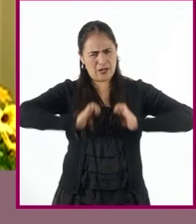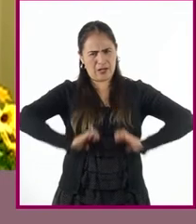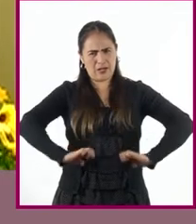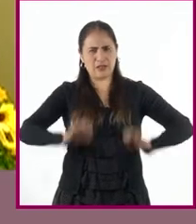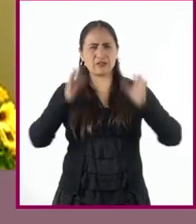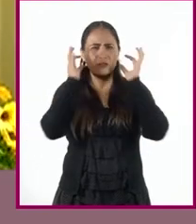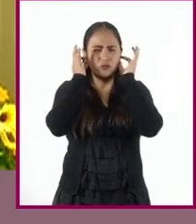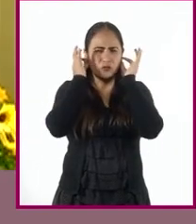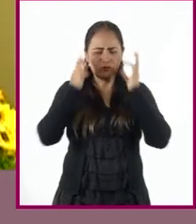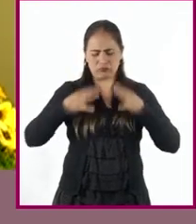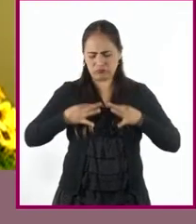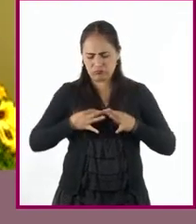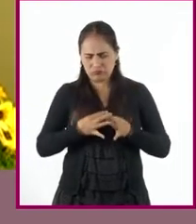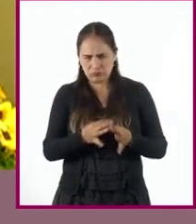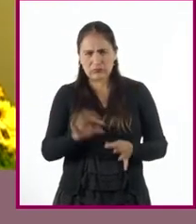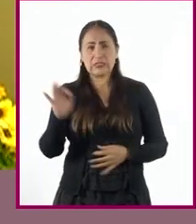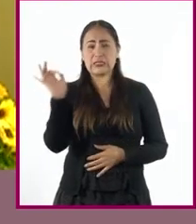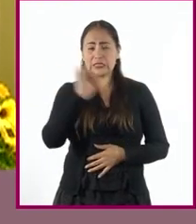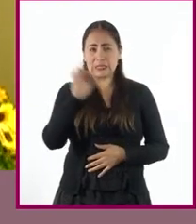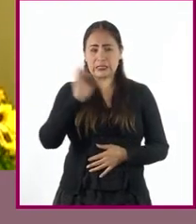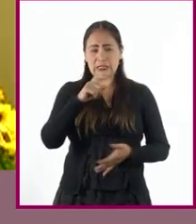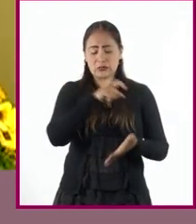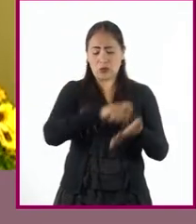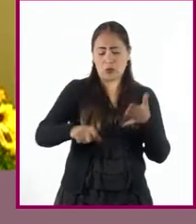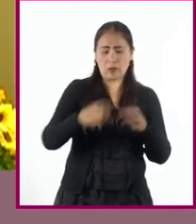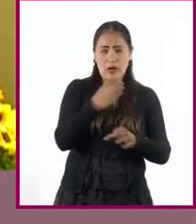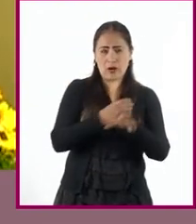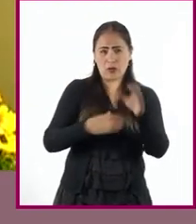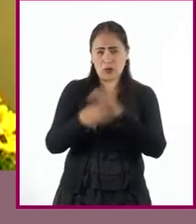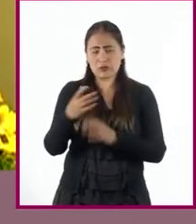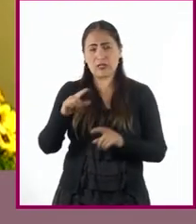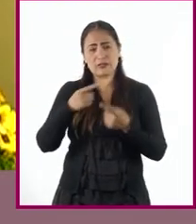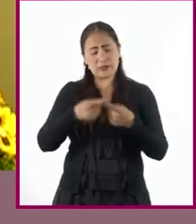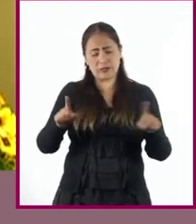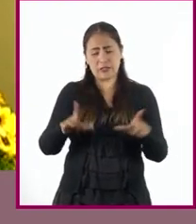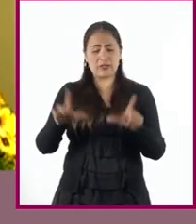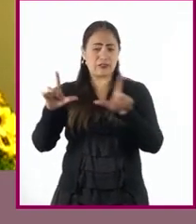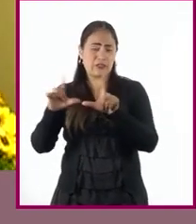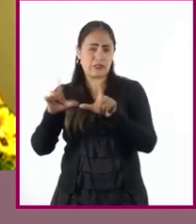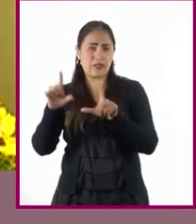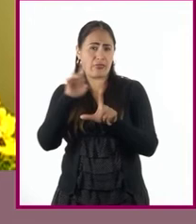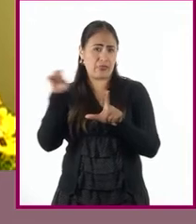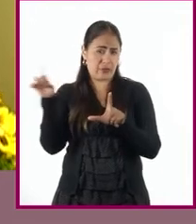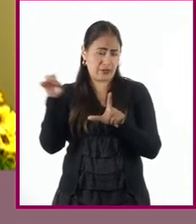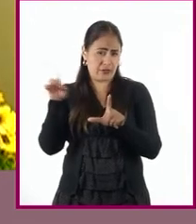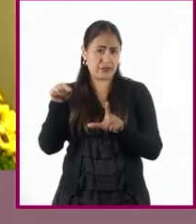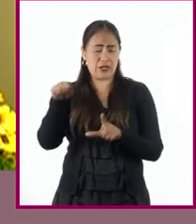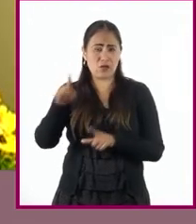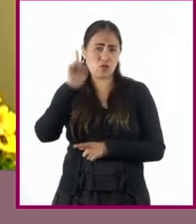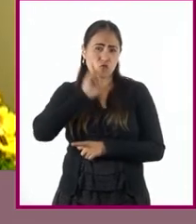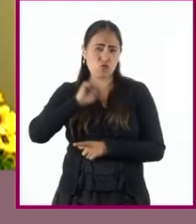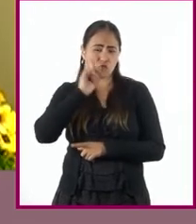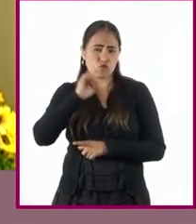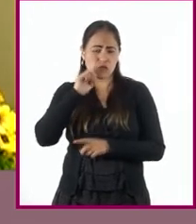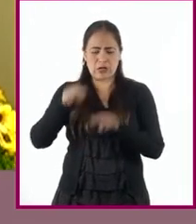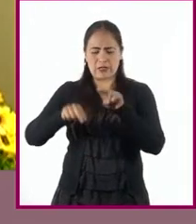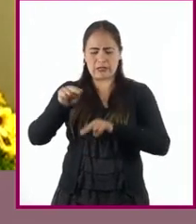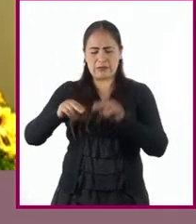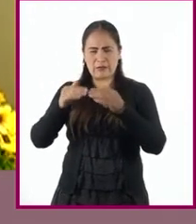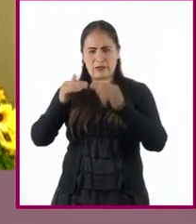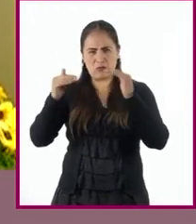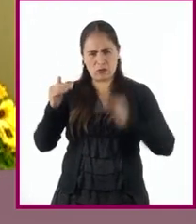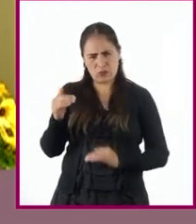vemos que posiblemente está por comprar mercancías, mientras que en la imagen de la derecha se representa a una mujer de un extracto bajo,